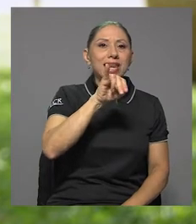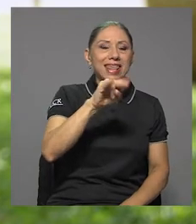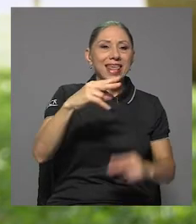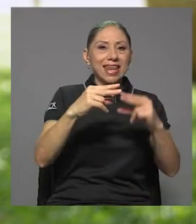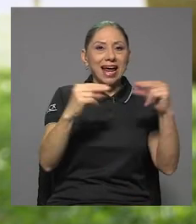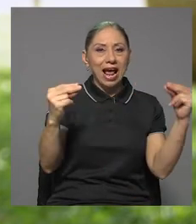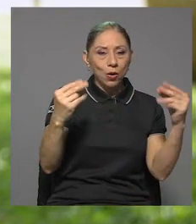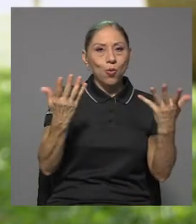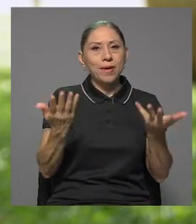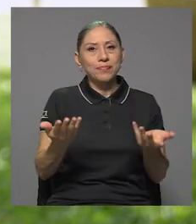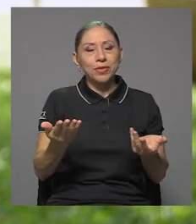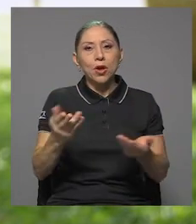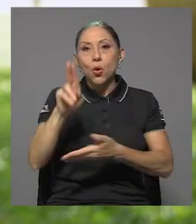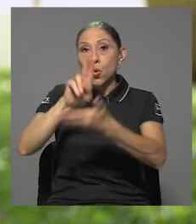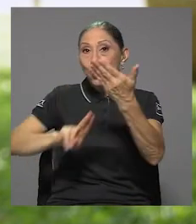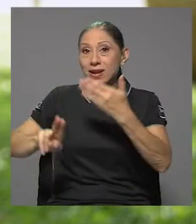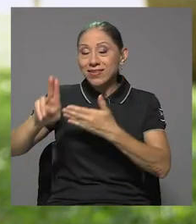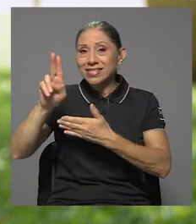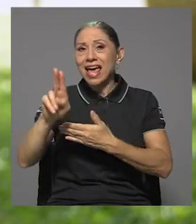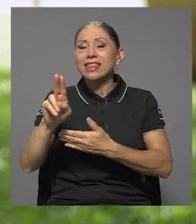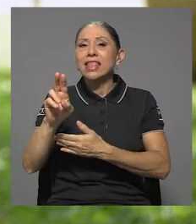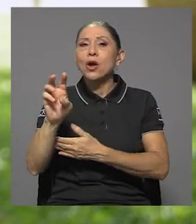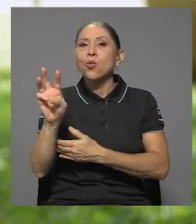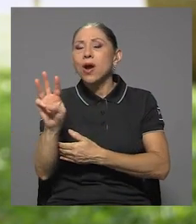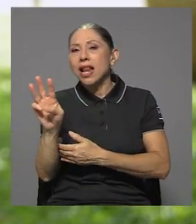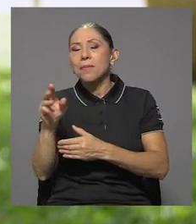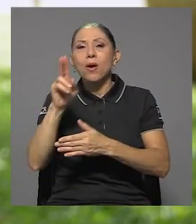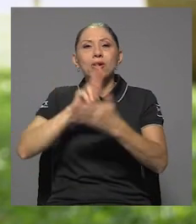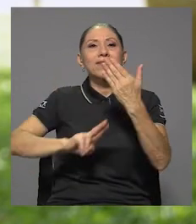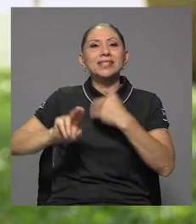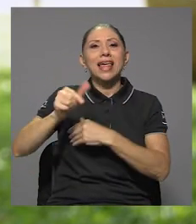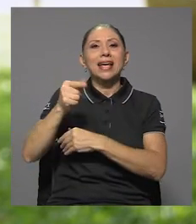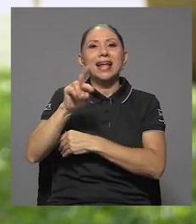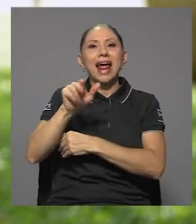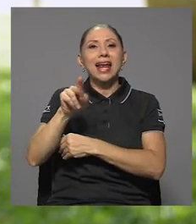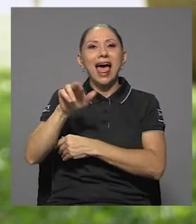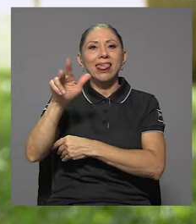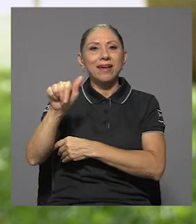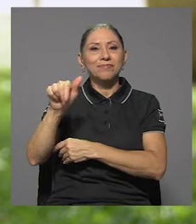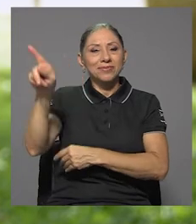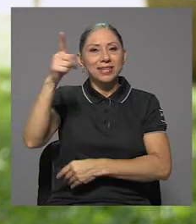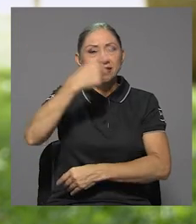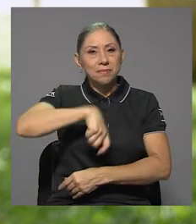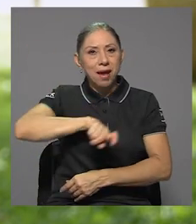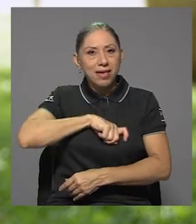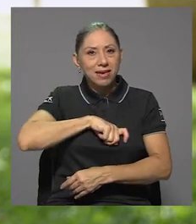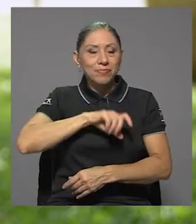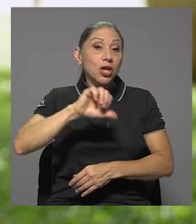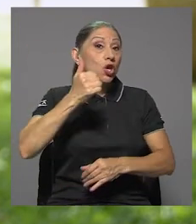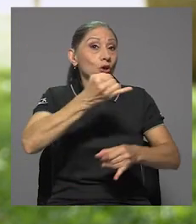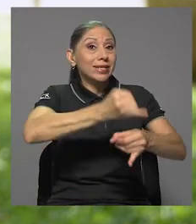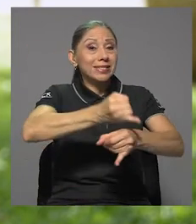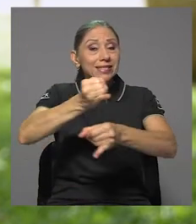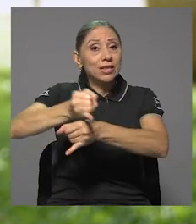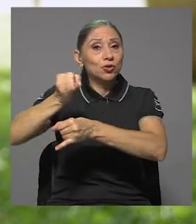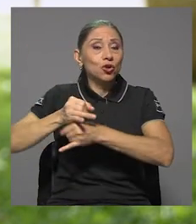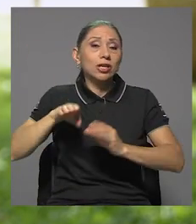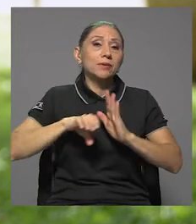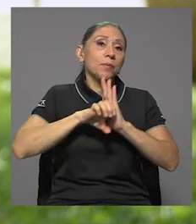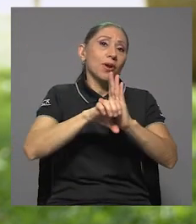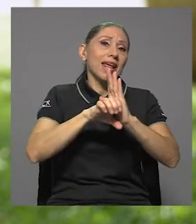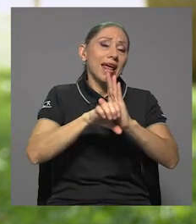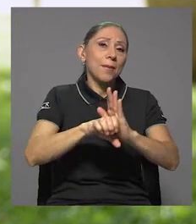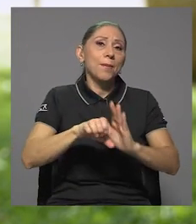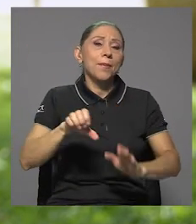Nicaragua, la Universidad de Huelva, la Universidad de Granada de España y otras instituciones como, por ejemplo,